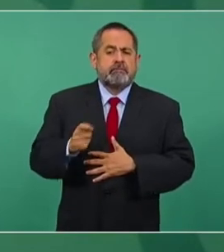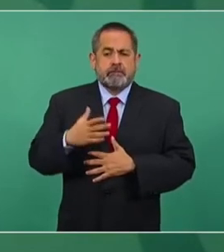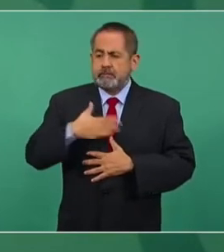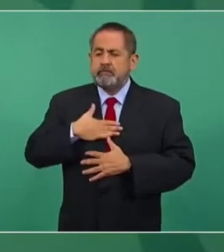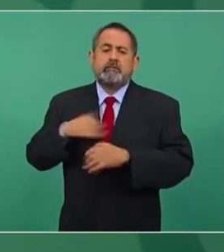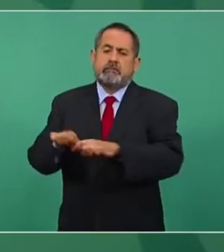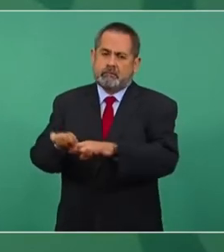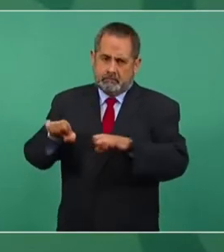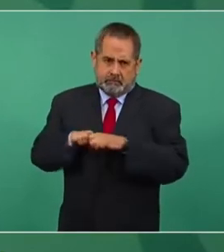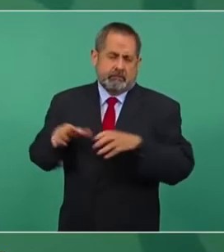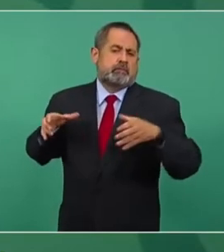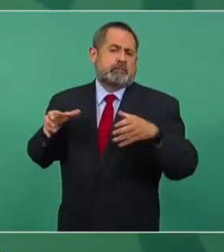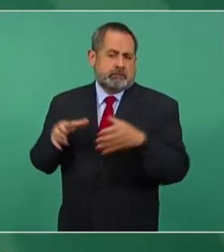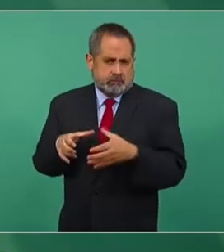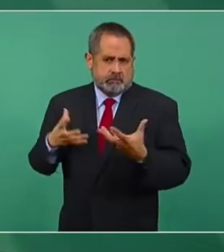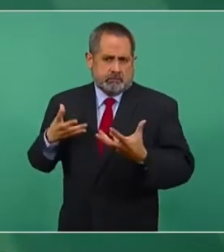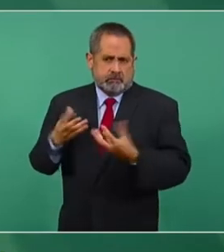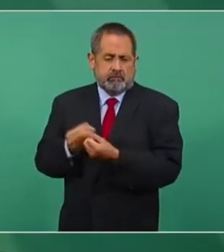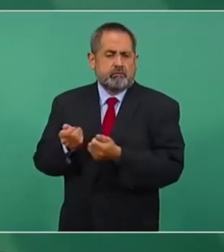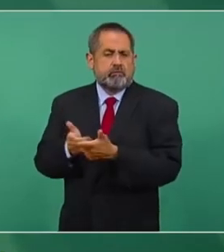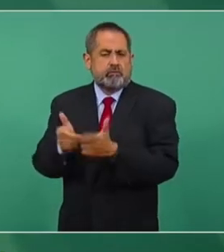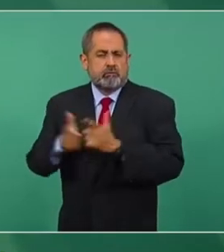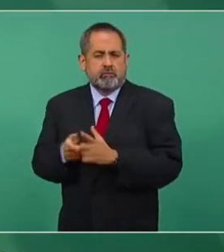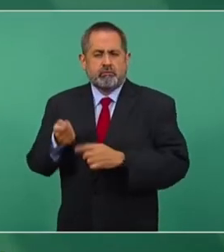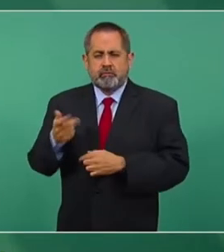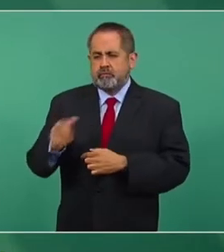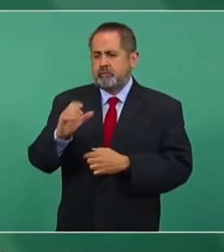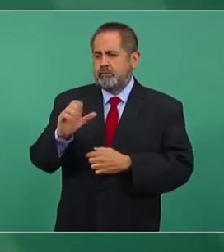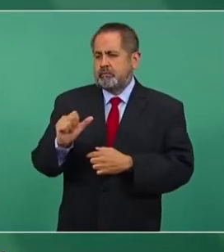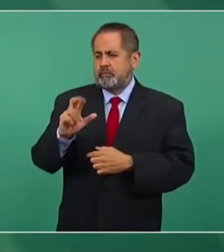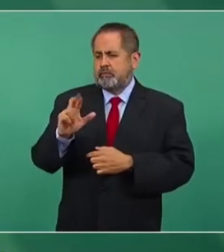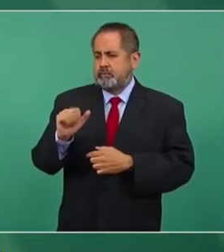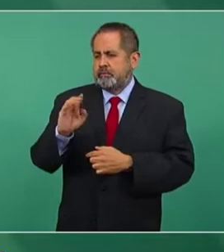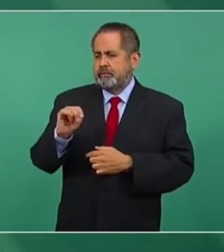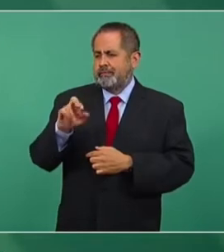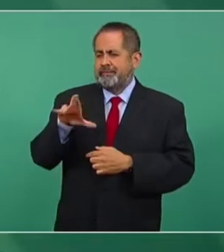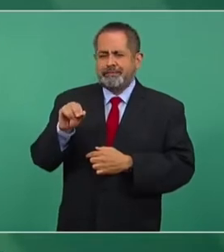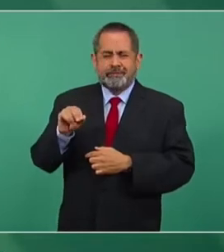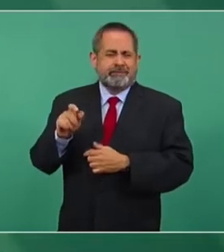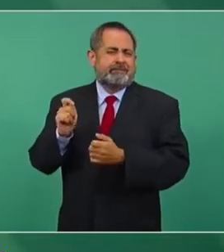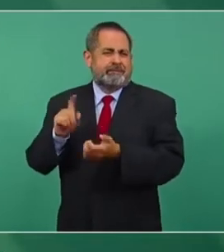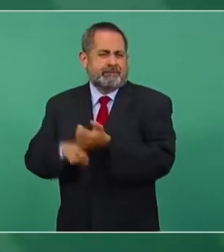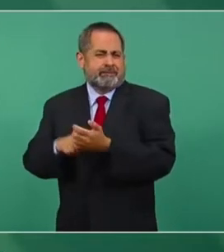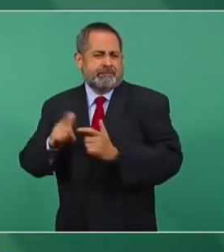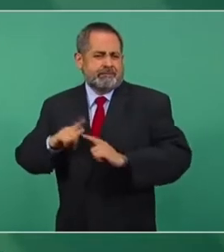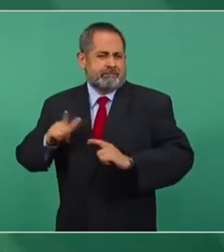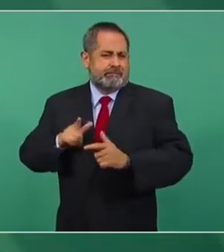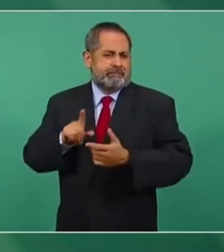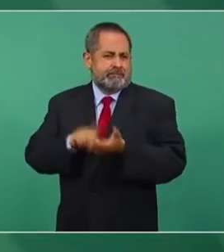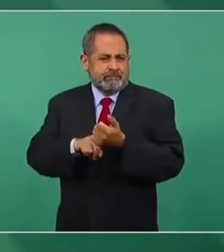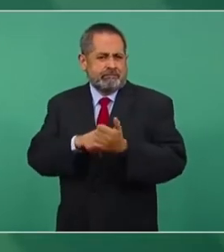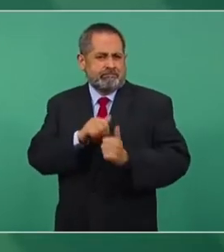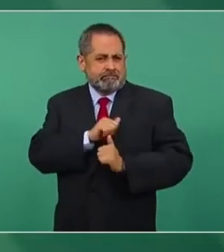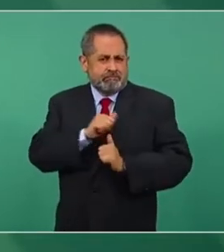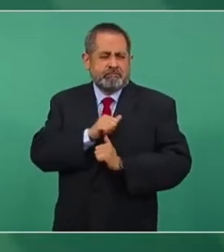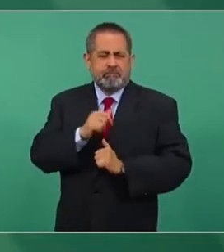mi unidad, los carabinieros italianos, para la tutela del patrimonio cultural.